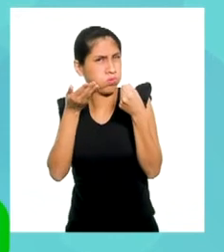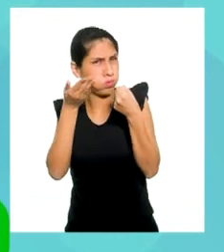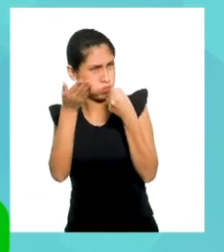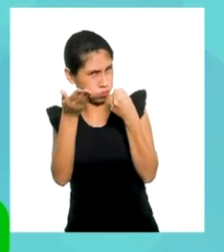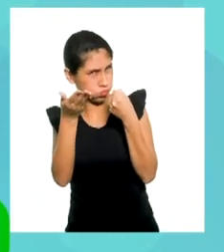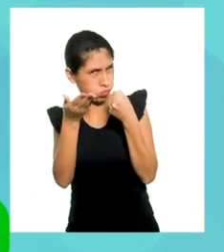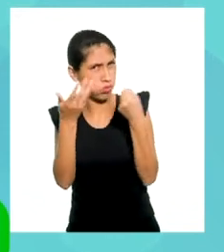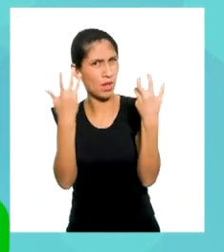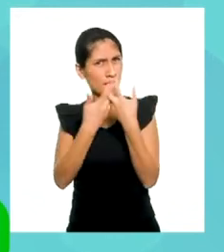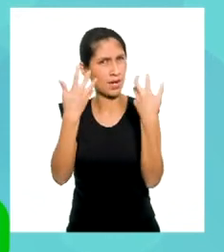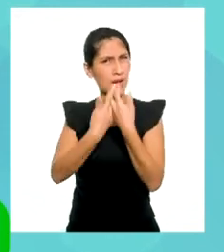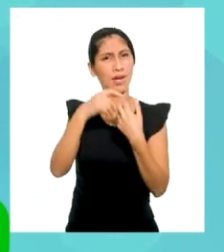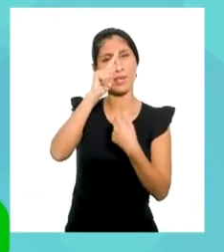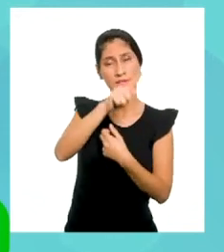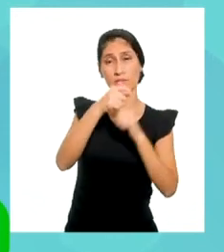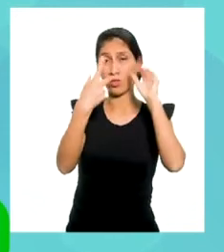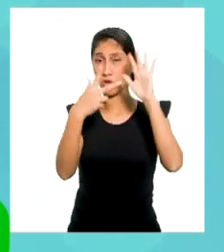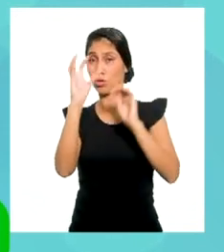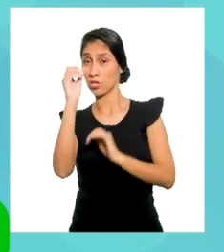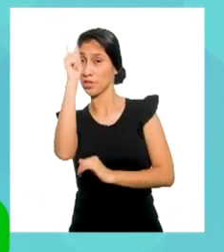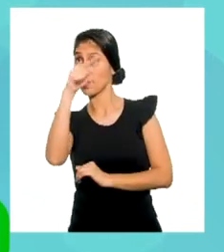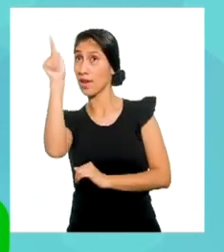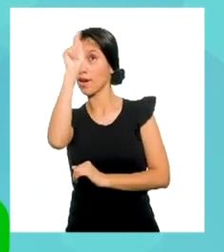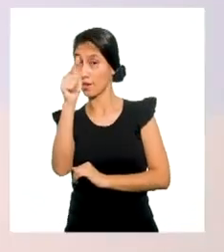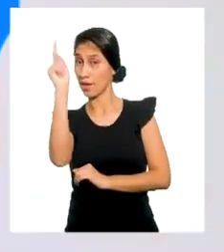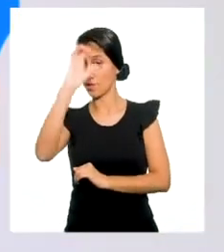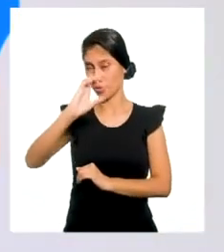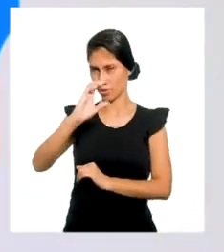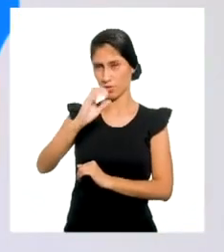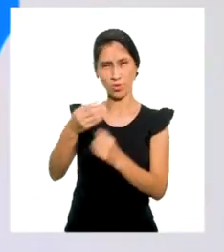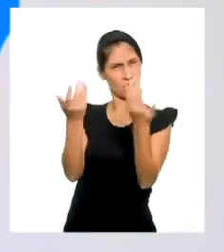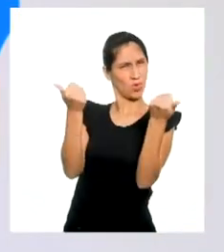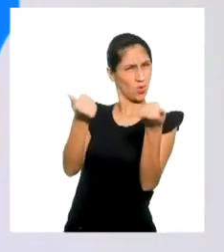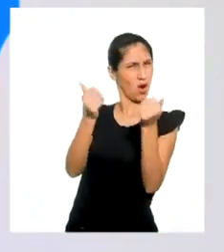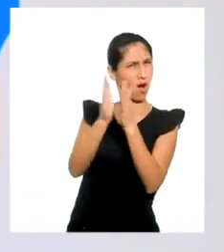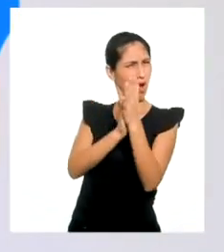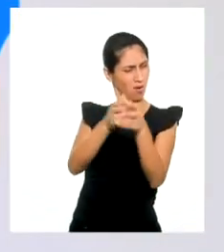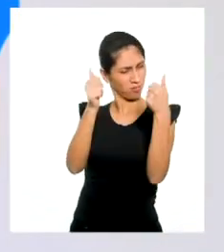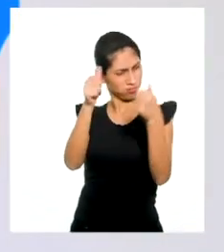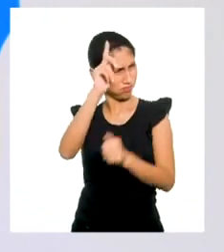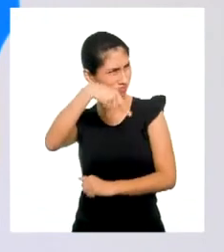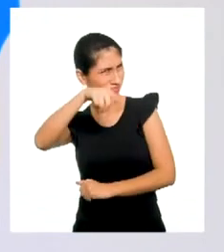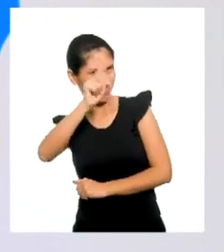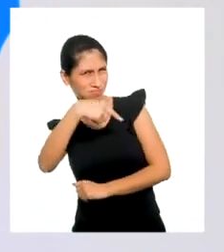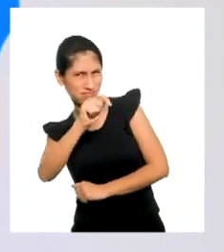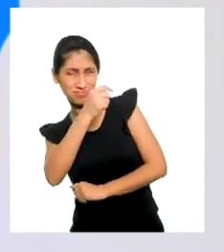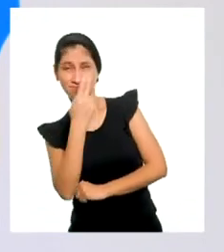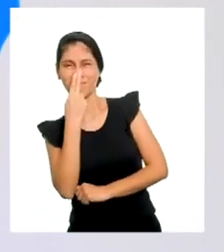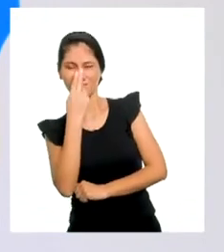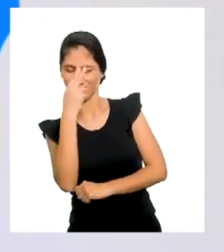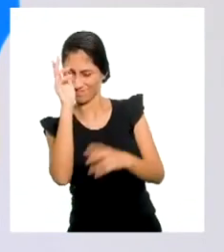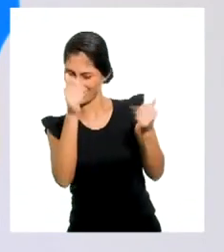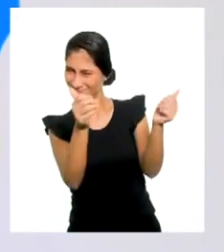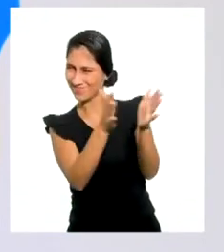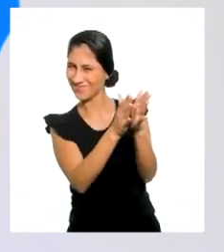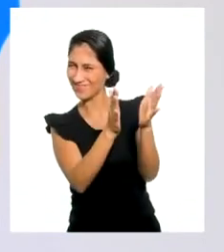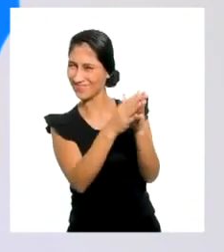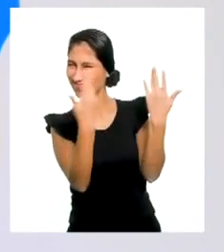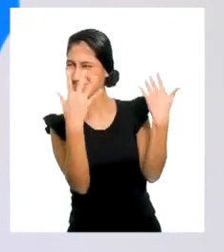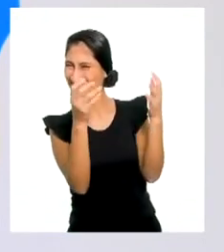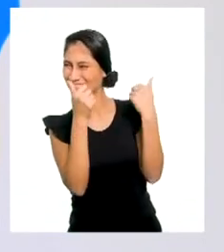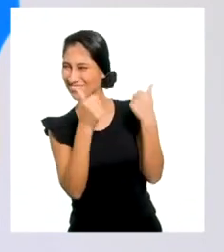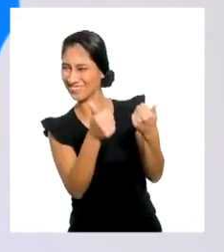horno será de 180 grados! ¡Ajá! ¡Es correcto! ¡Te felicito,